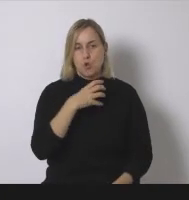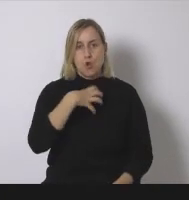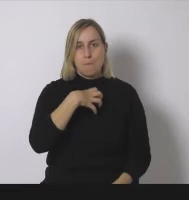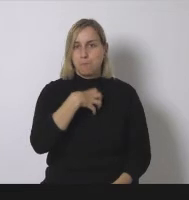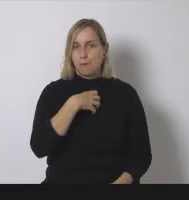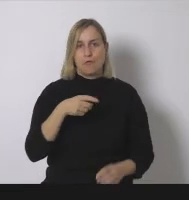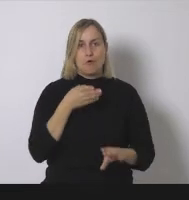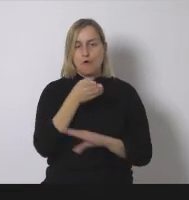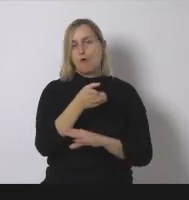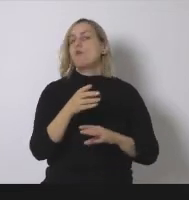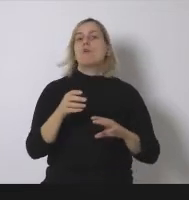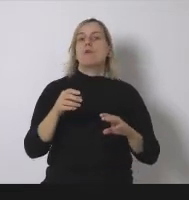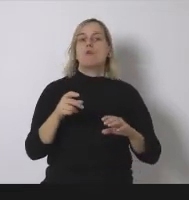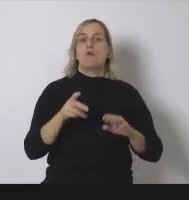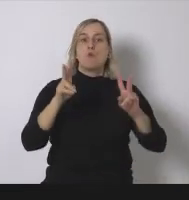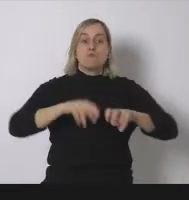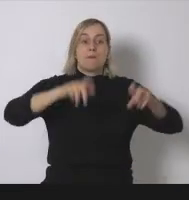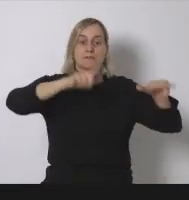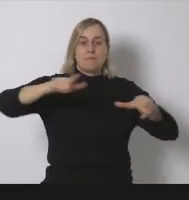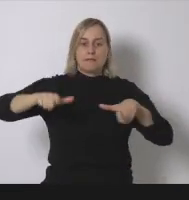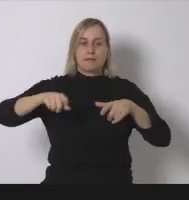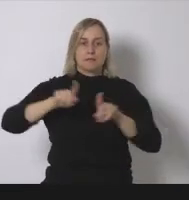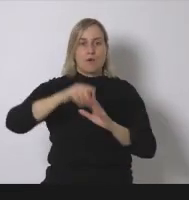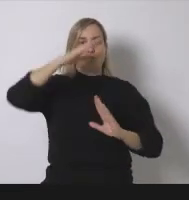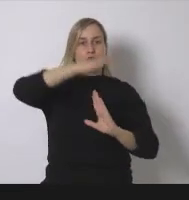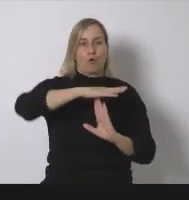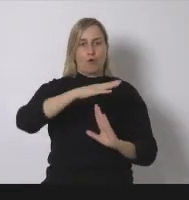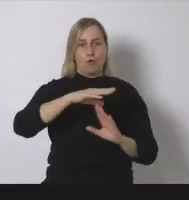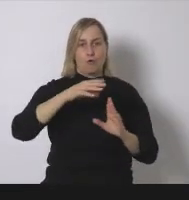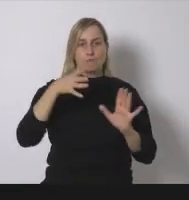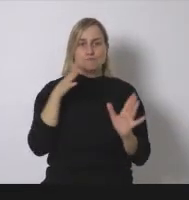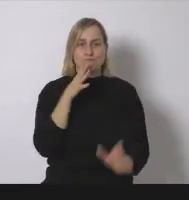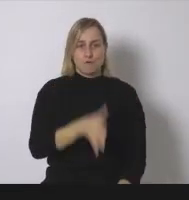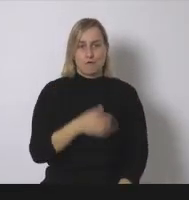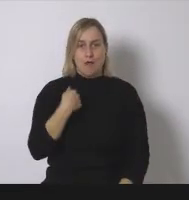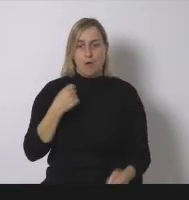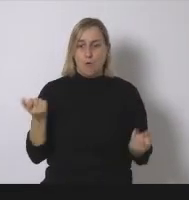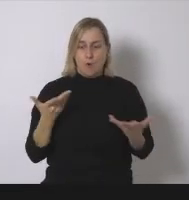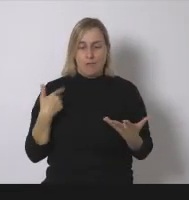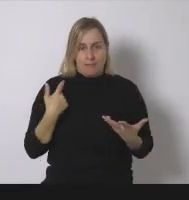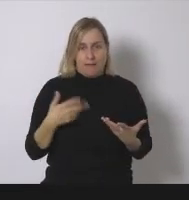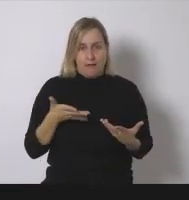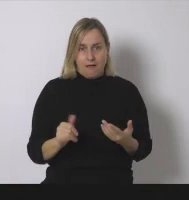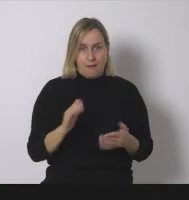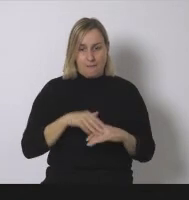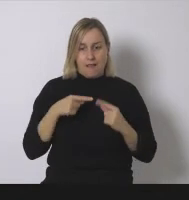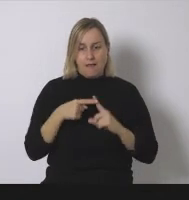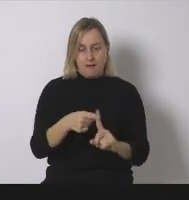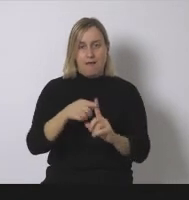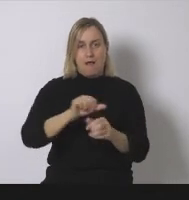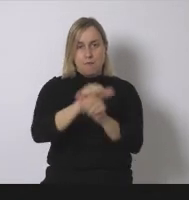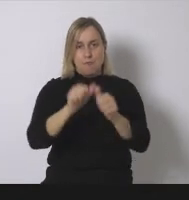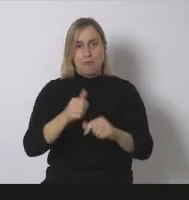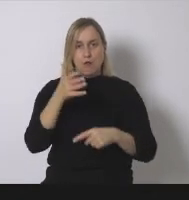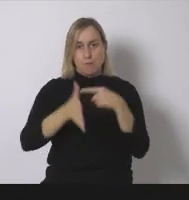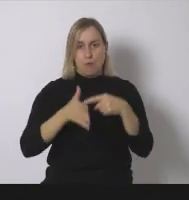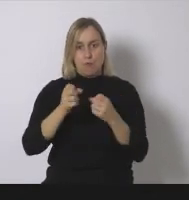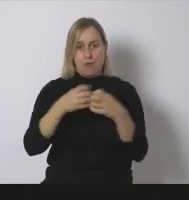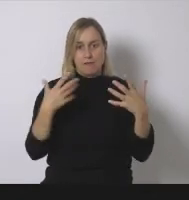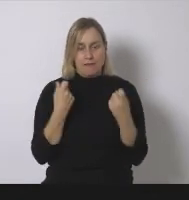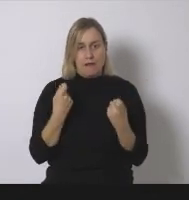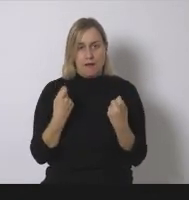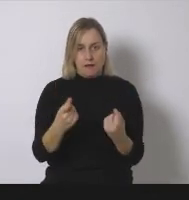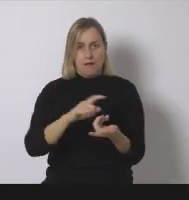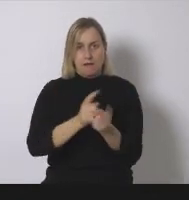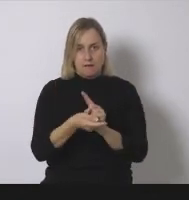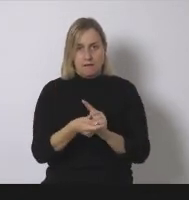existe una verdadera urgencia por cambiar el modelo de producción eléctrica y más en concreto en Cataluña que parte de